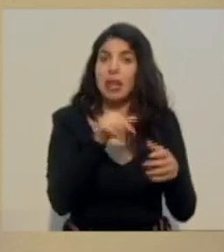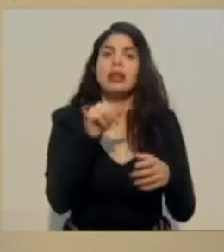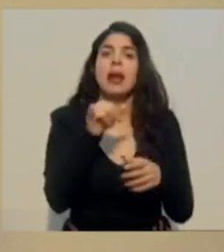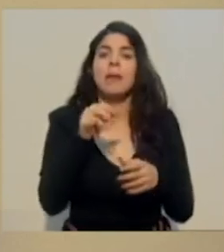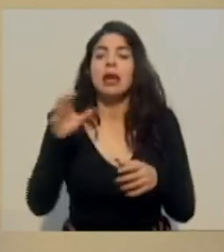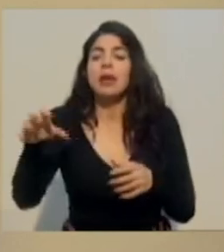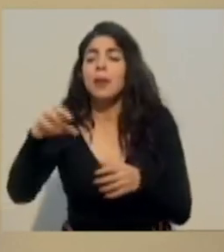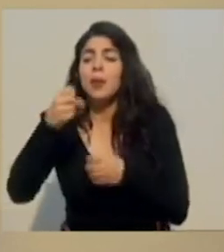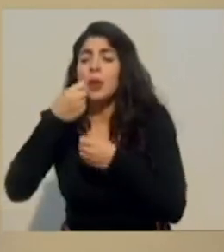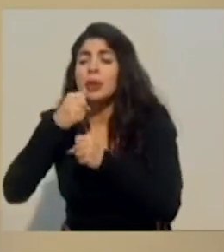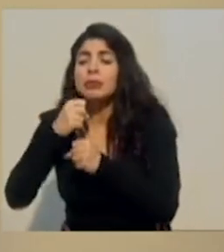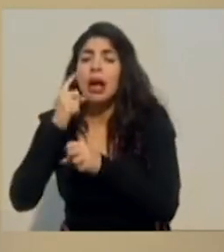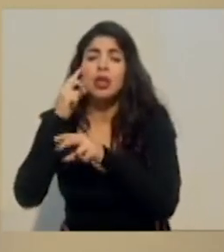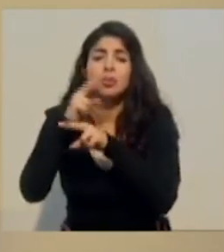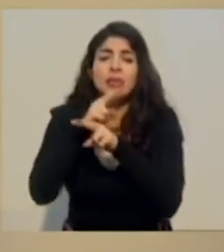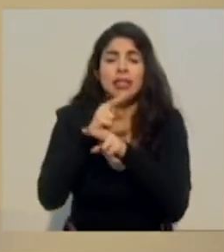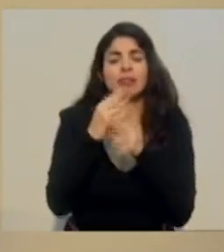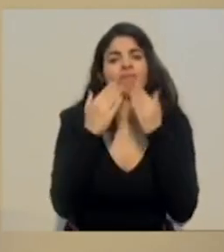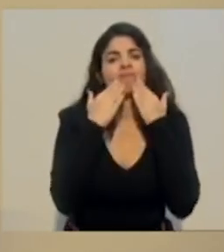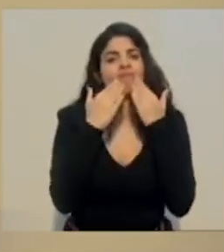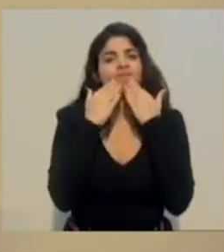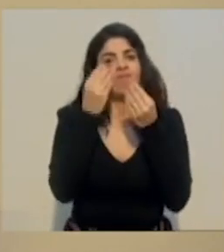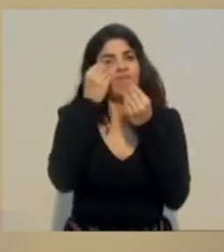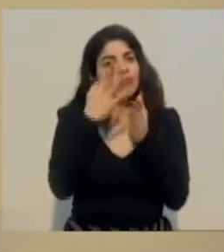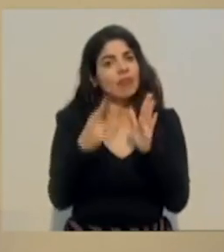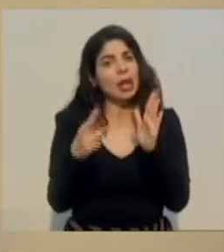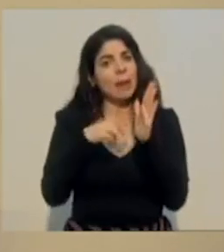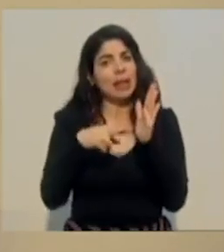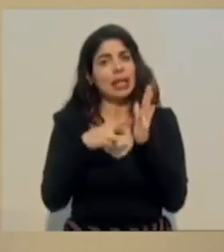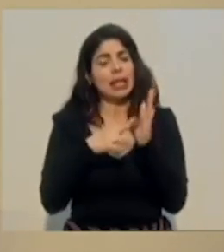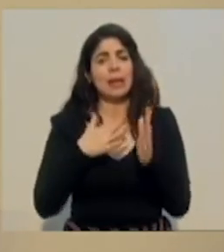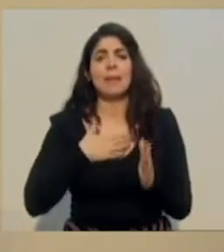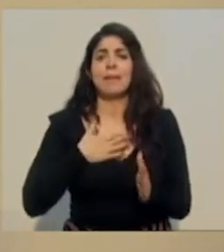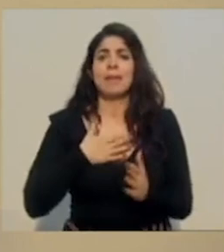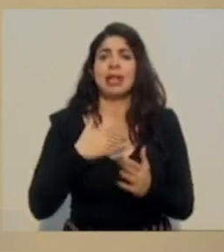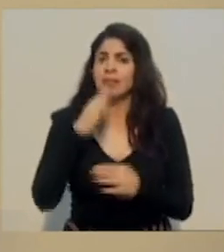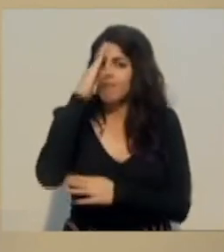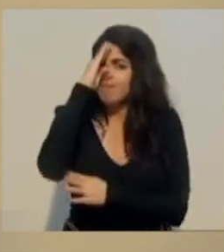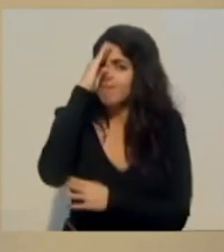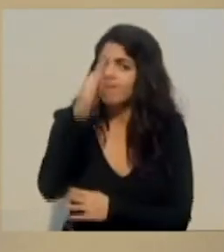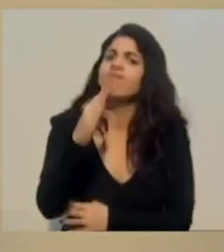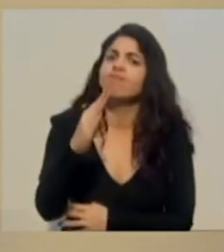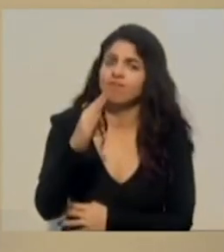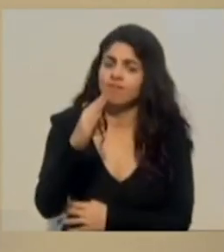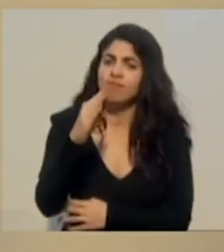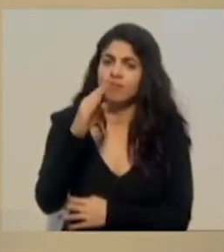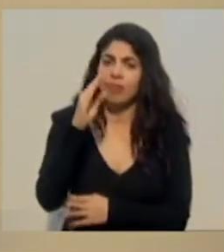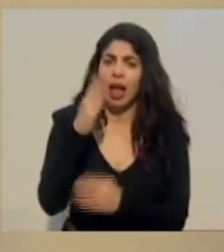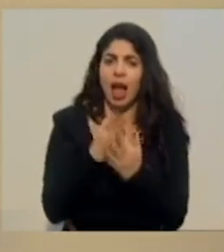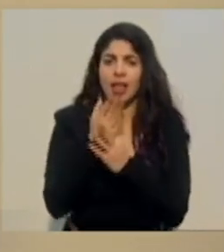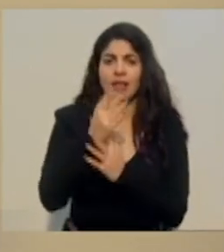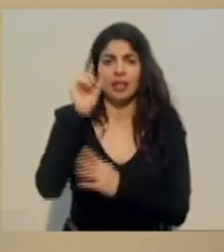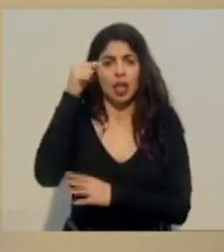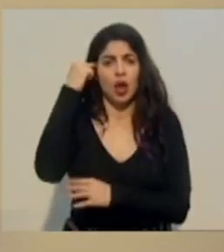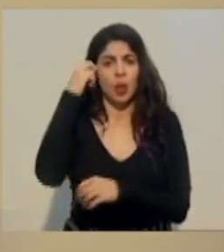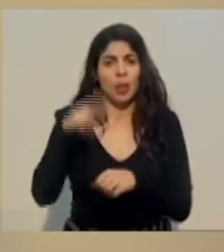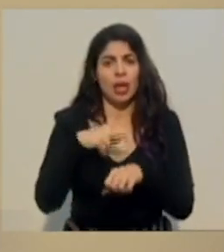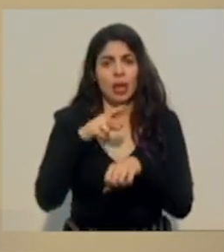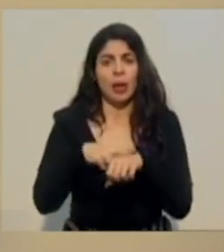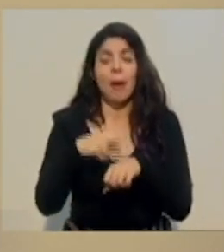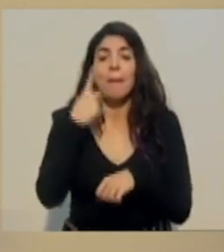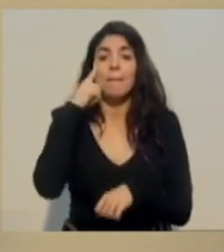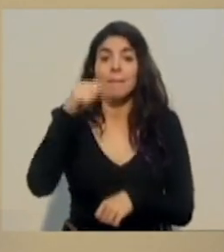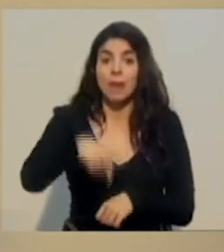sin tendencias. Agradecer y señalar y reiterar mi saludo a través del Gobierno de la República para